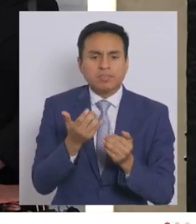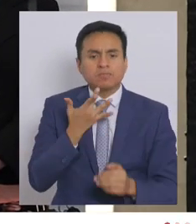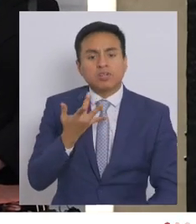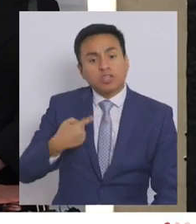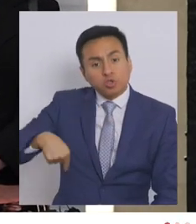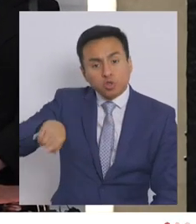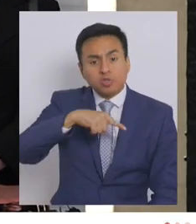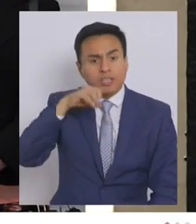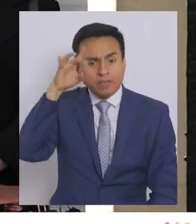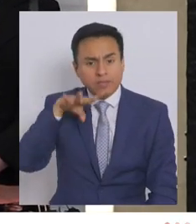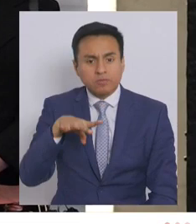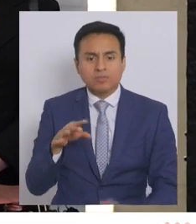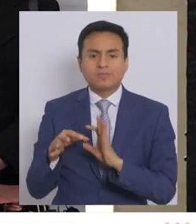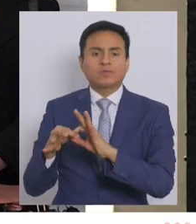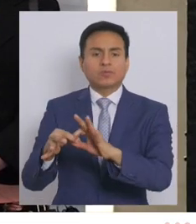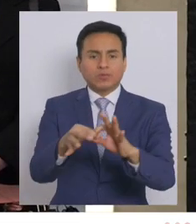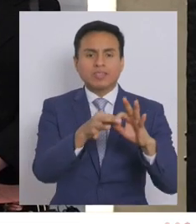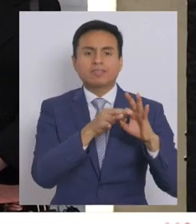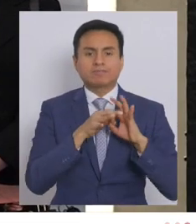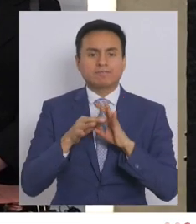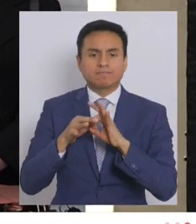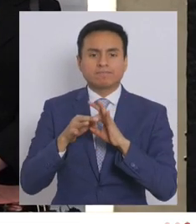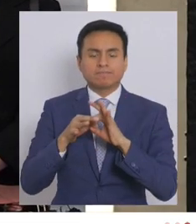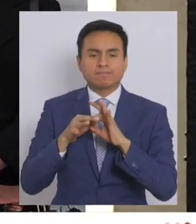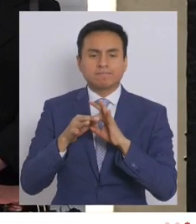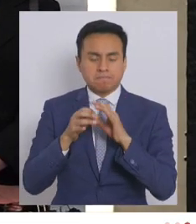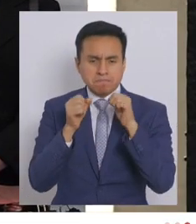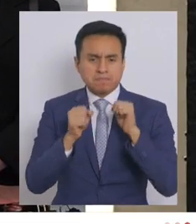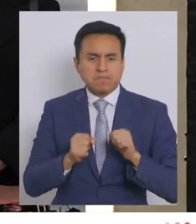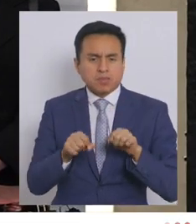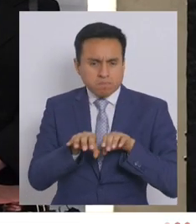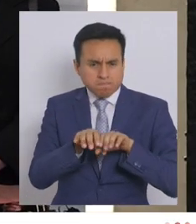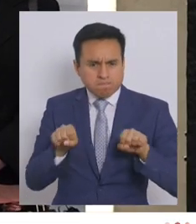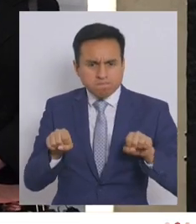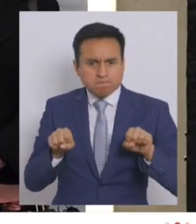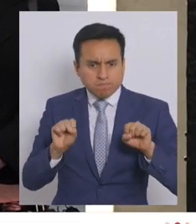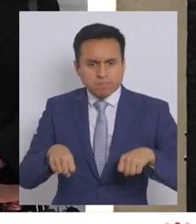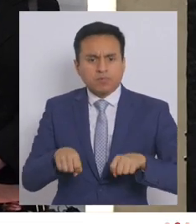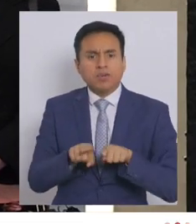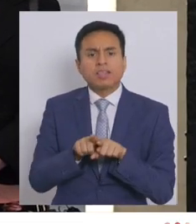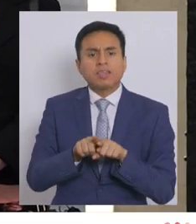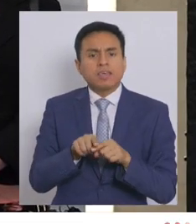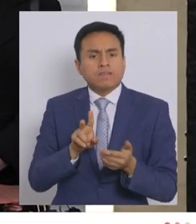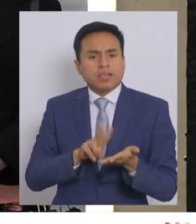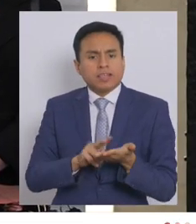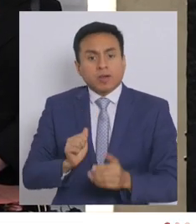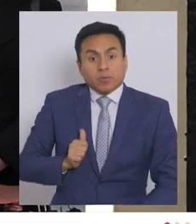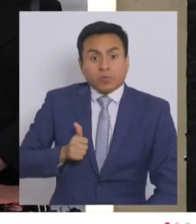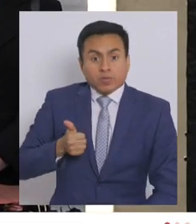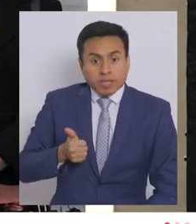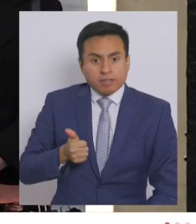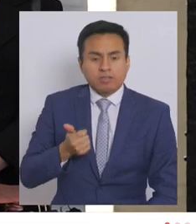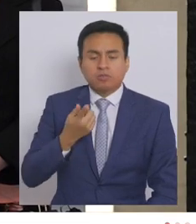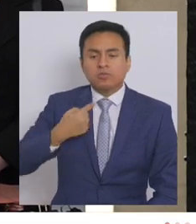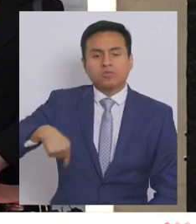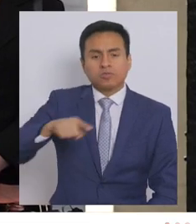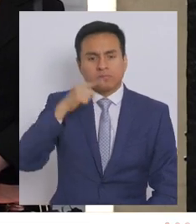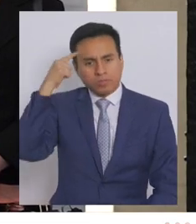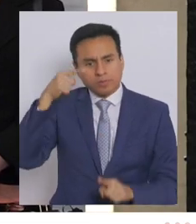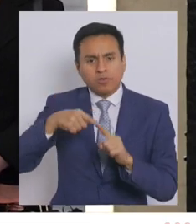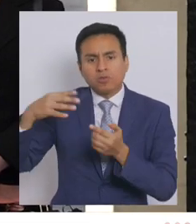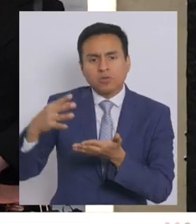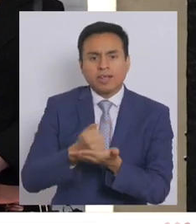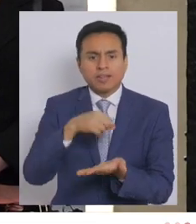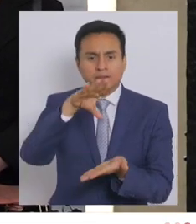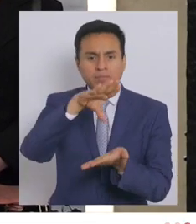sabemos, solo unidos, comprometidos y con verdadera voluntad, vamos a lograr que en